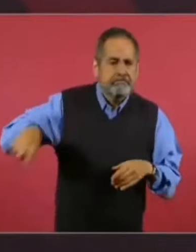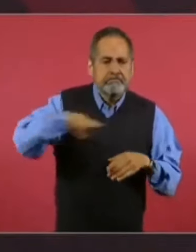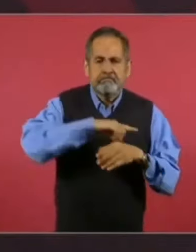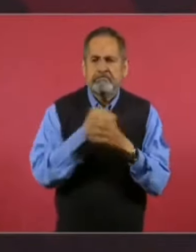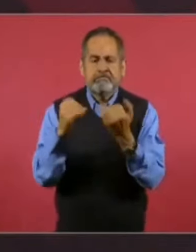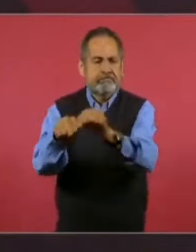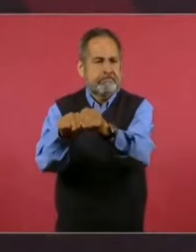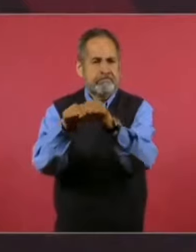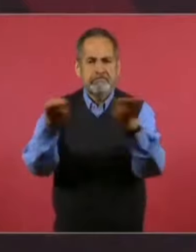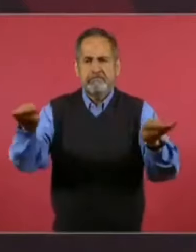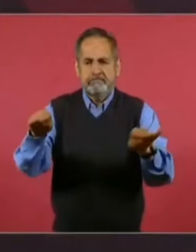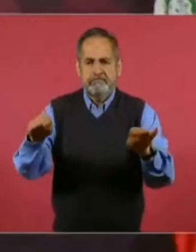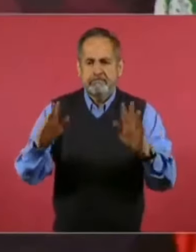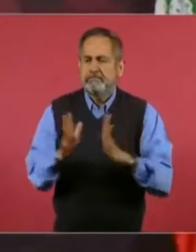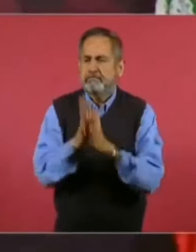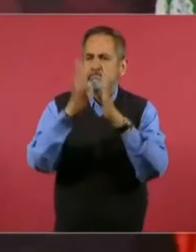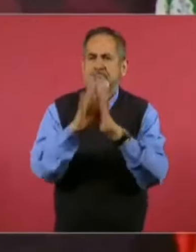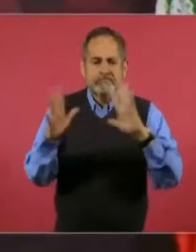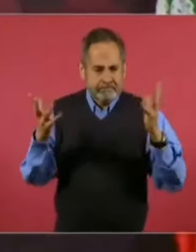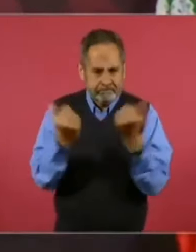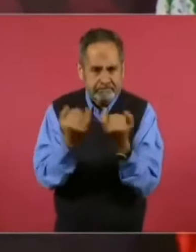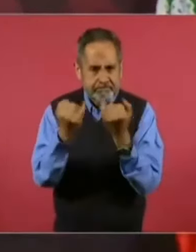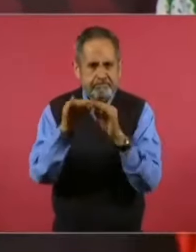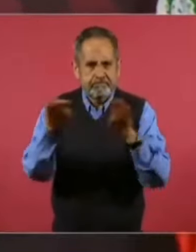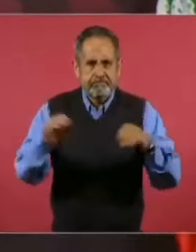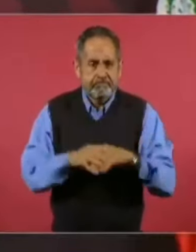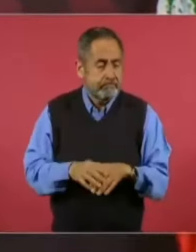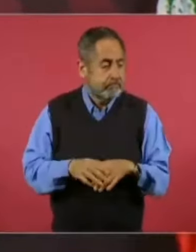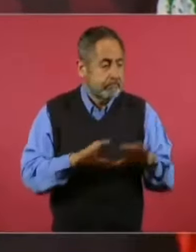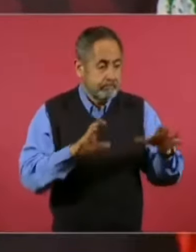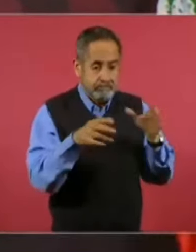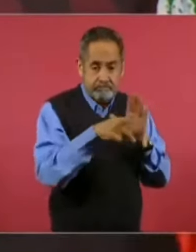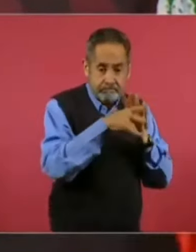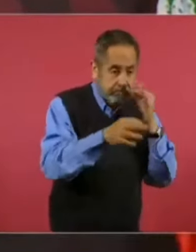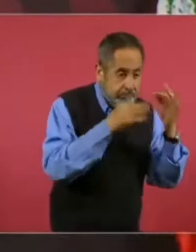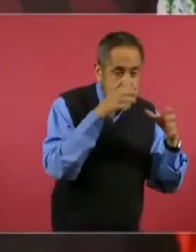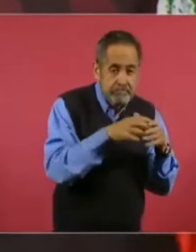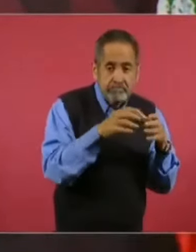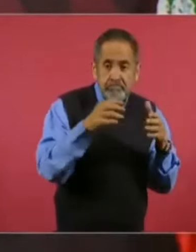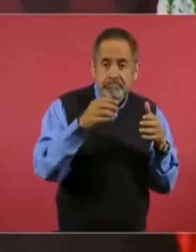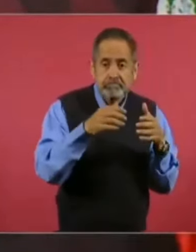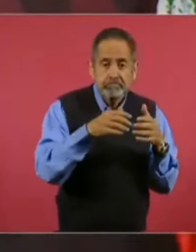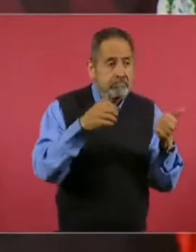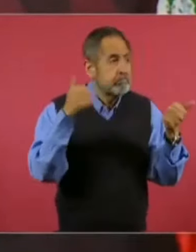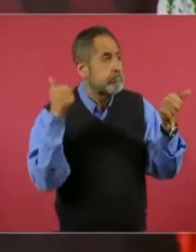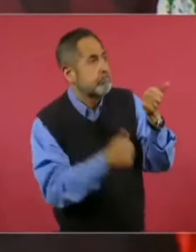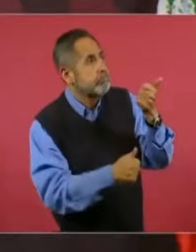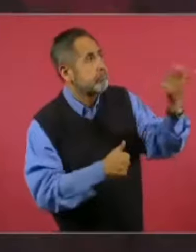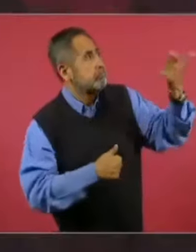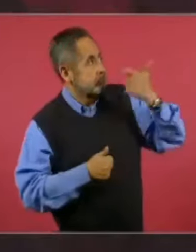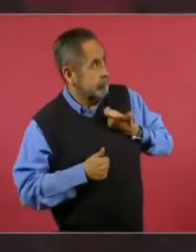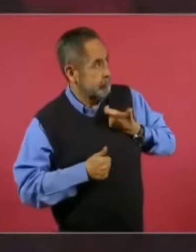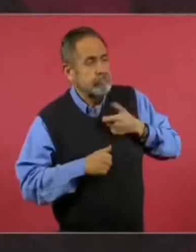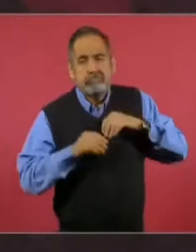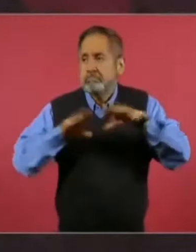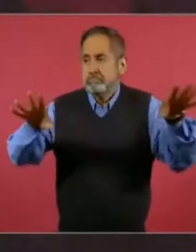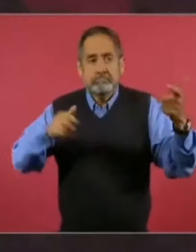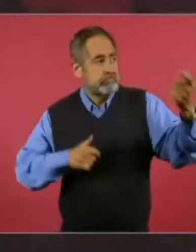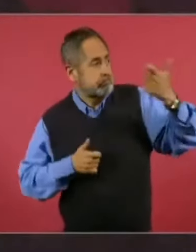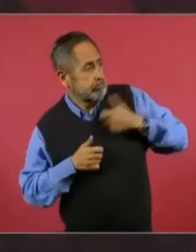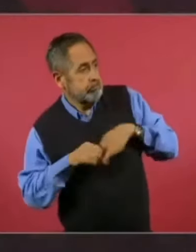que los medios no estén al servicio de corporaciones económicas, financieras,